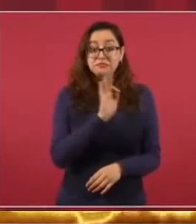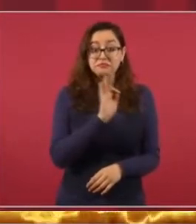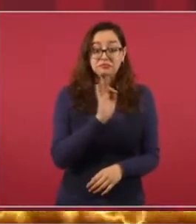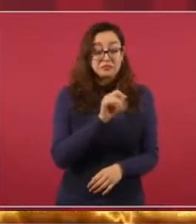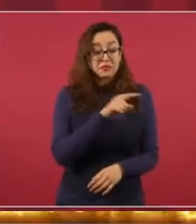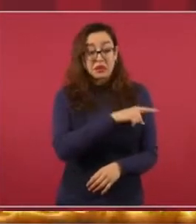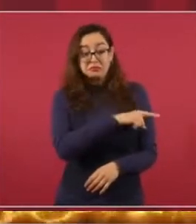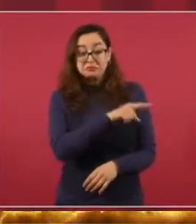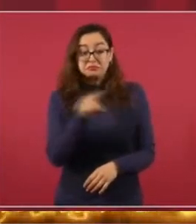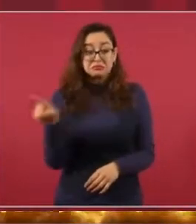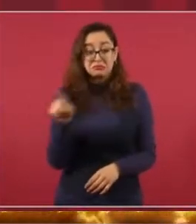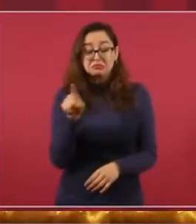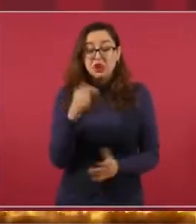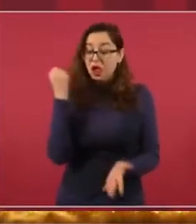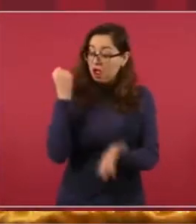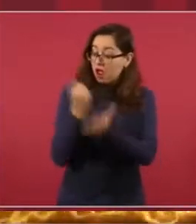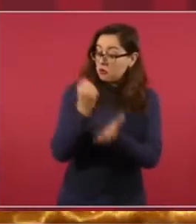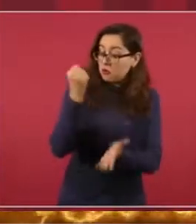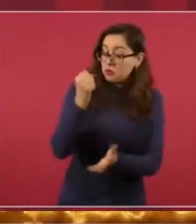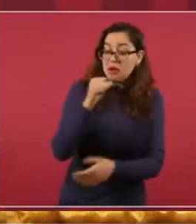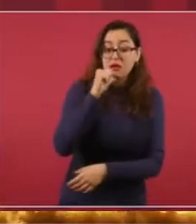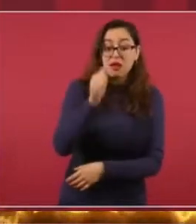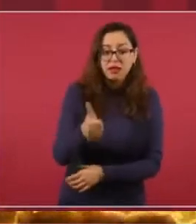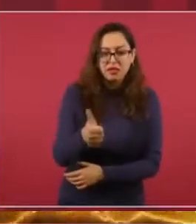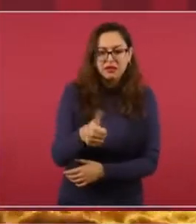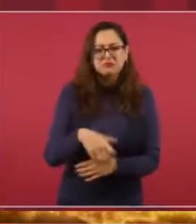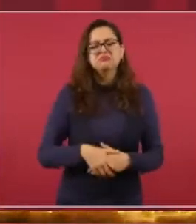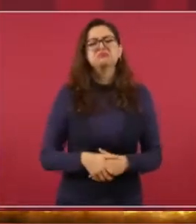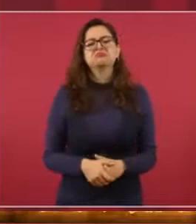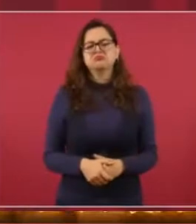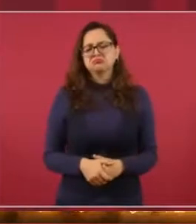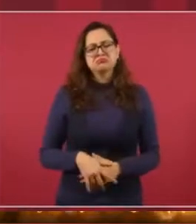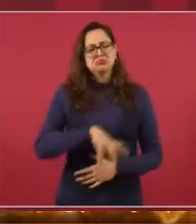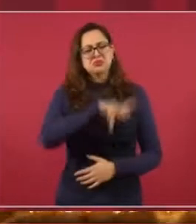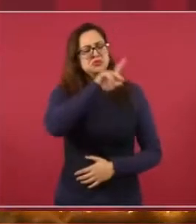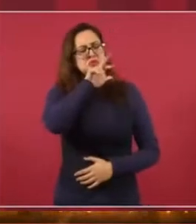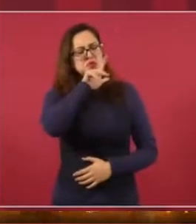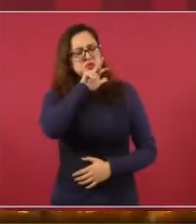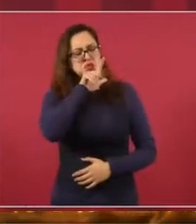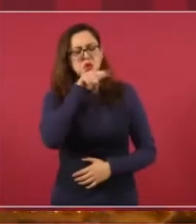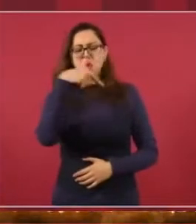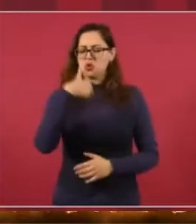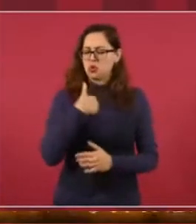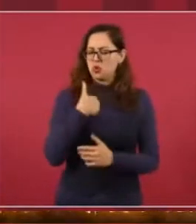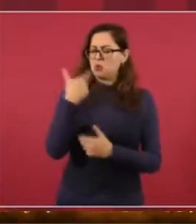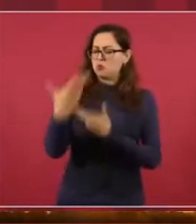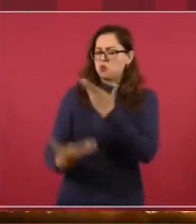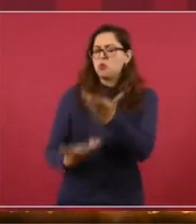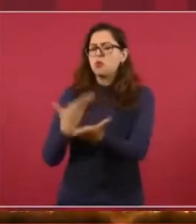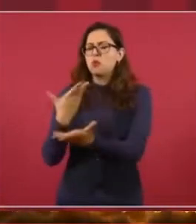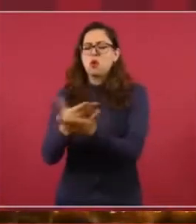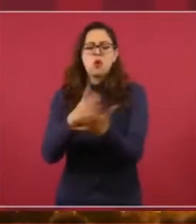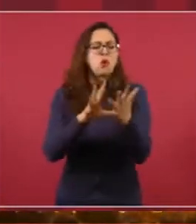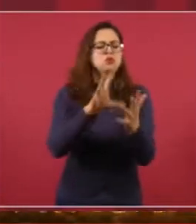requiere de dos terceras partes.